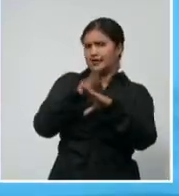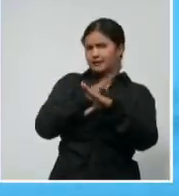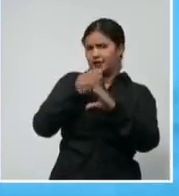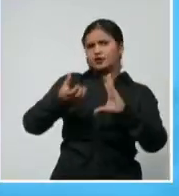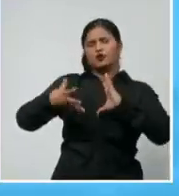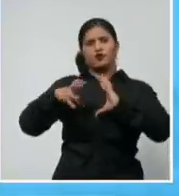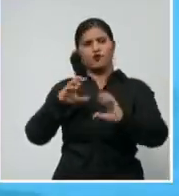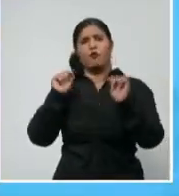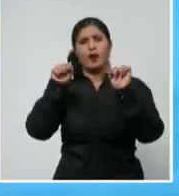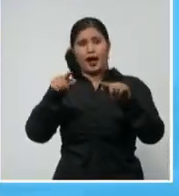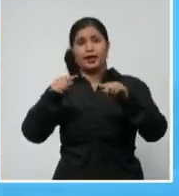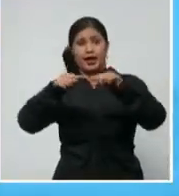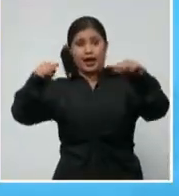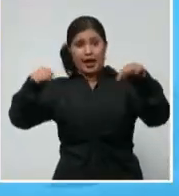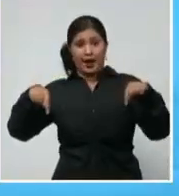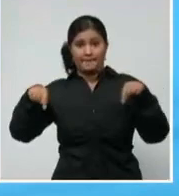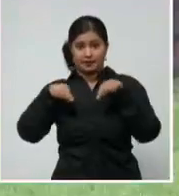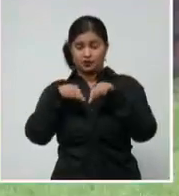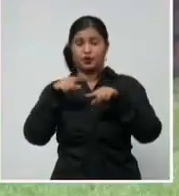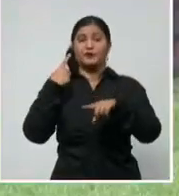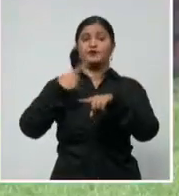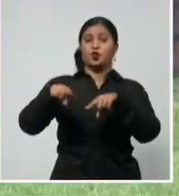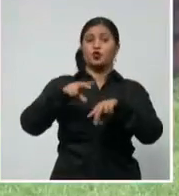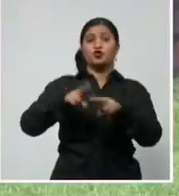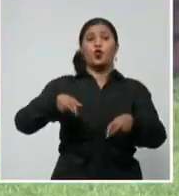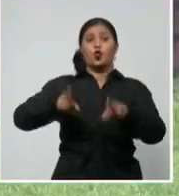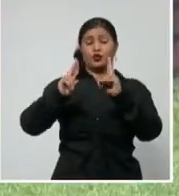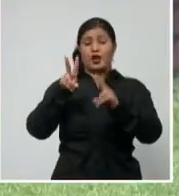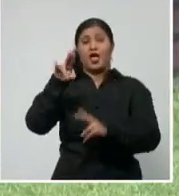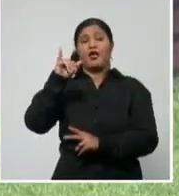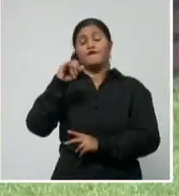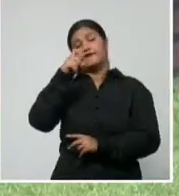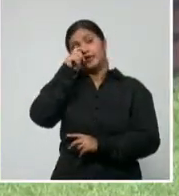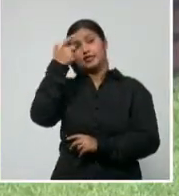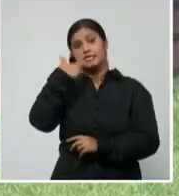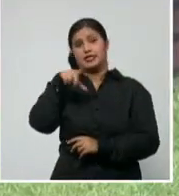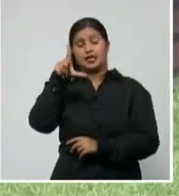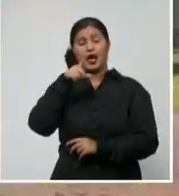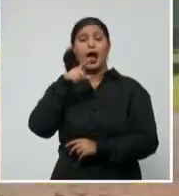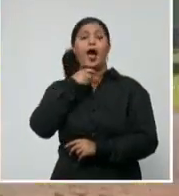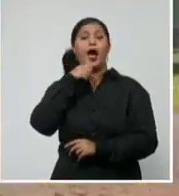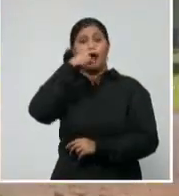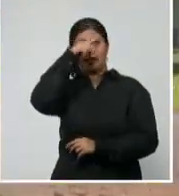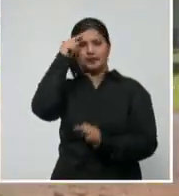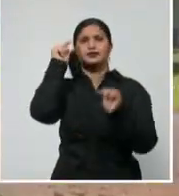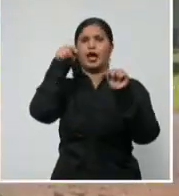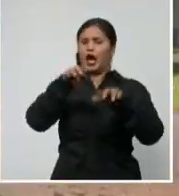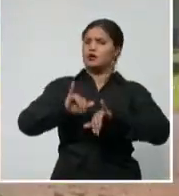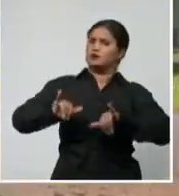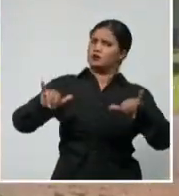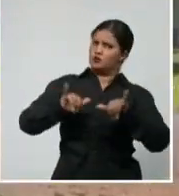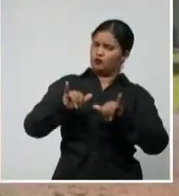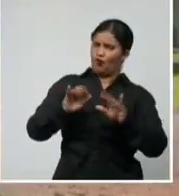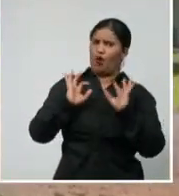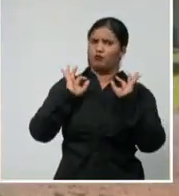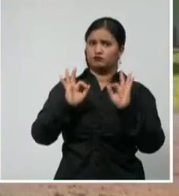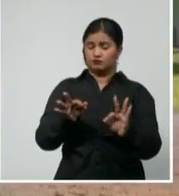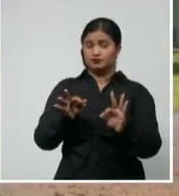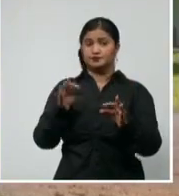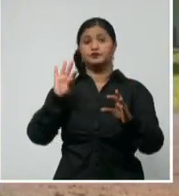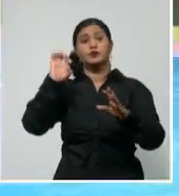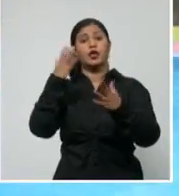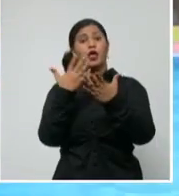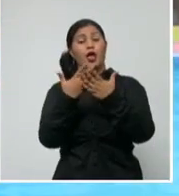de la piscina y el Hotel La Ermita de Viñales, que mantiene la modalidad de pasadillas. Asimismo, en la empresa de campismo